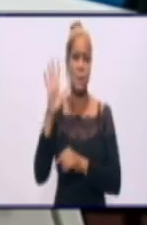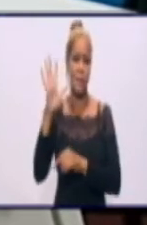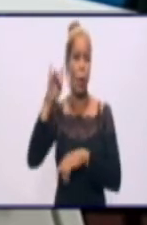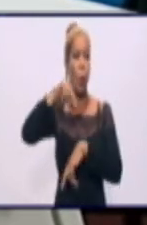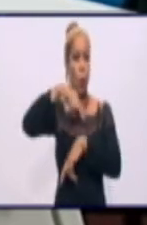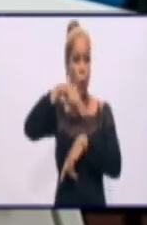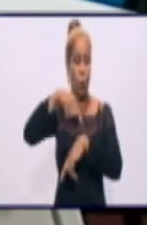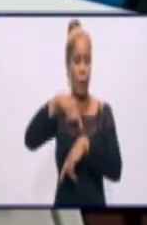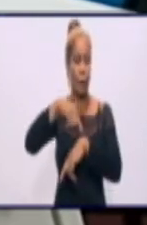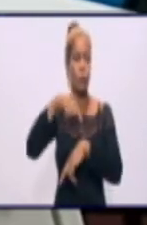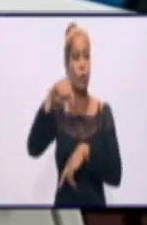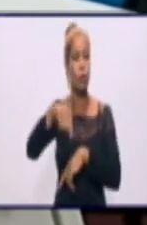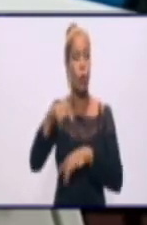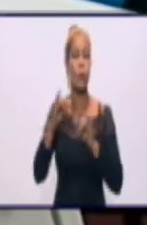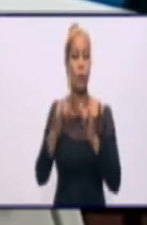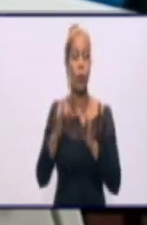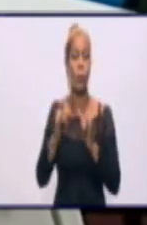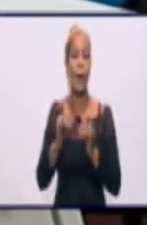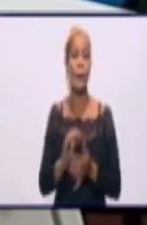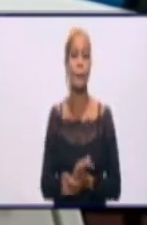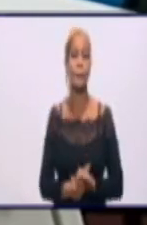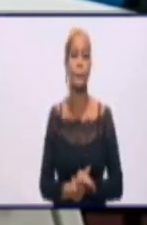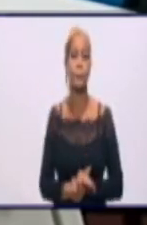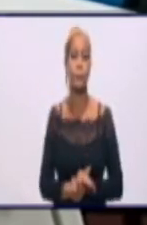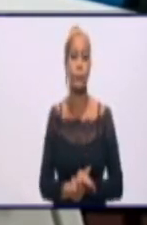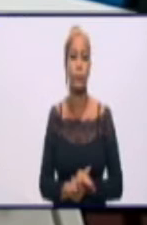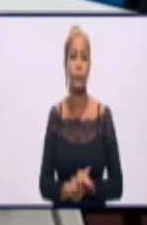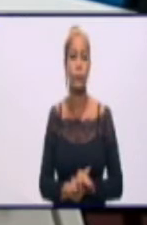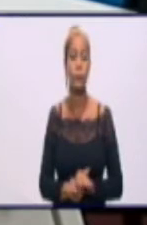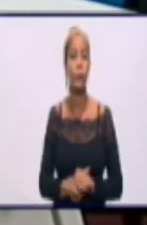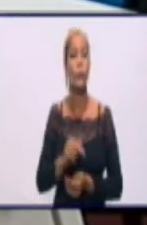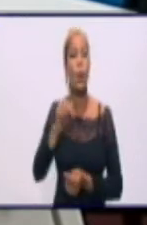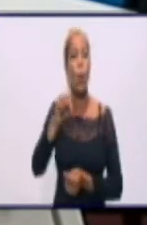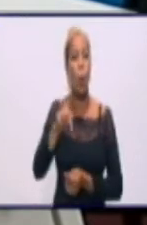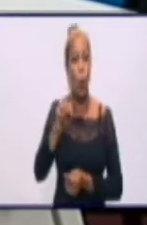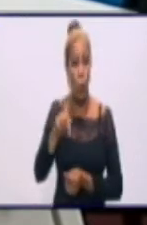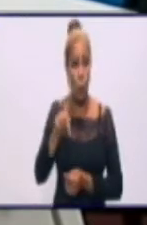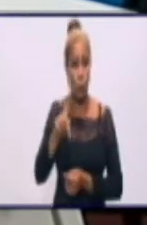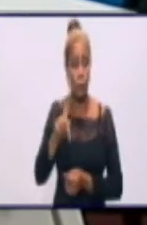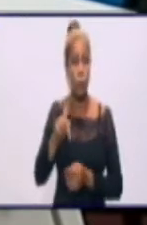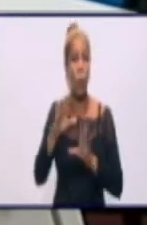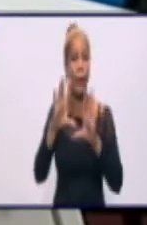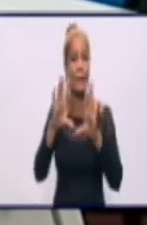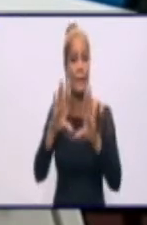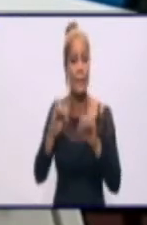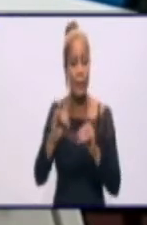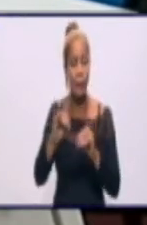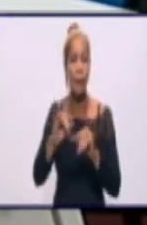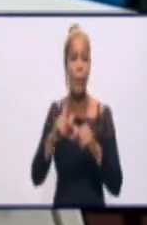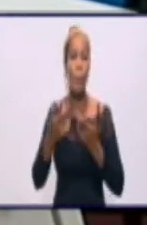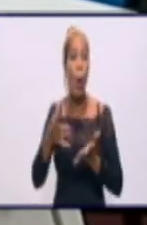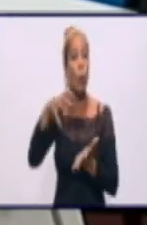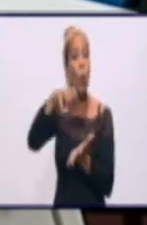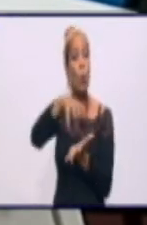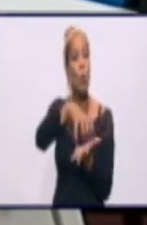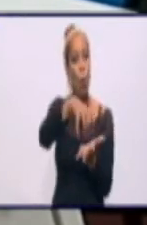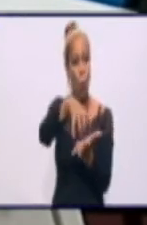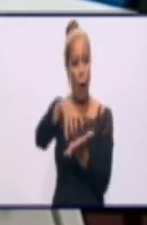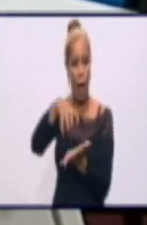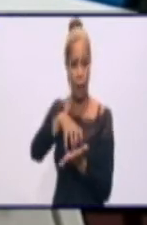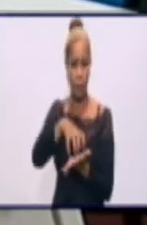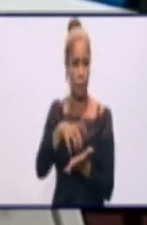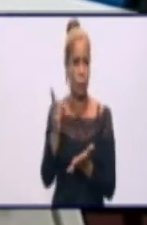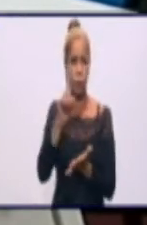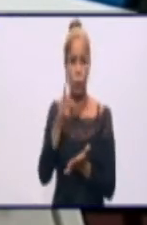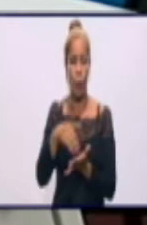que los voy a mencionar. Hoy los va a mencionar por circuito y no por bloques, porque sería bueno, Solís, que usted le